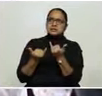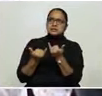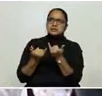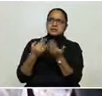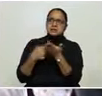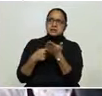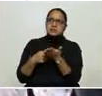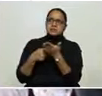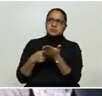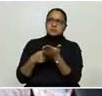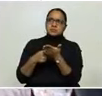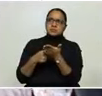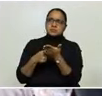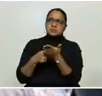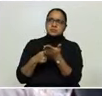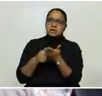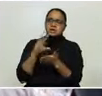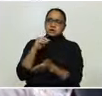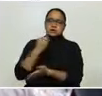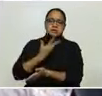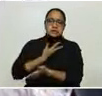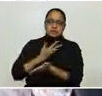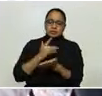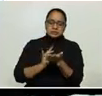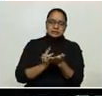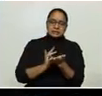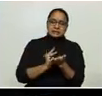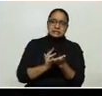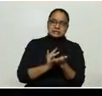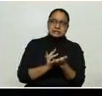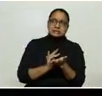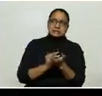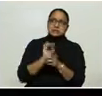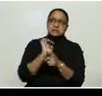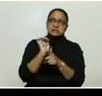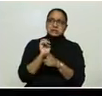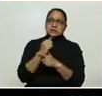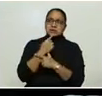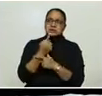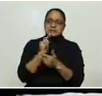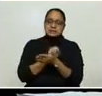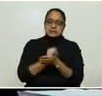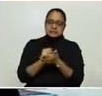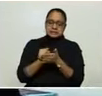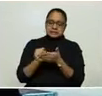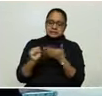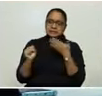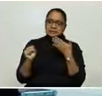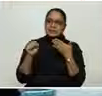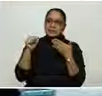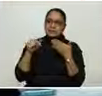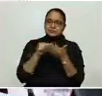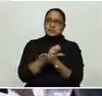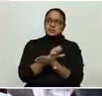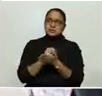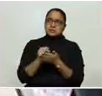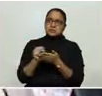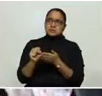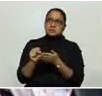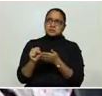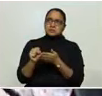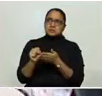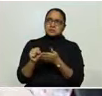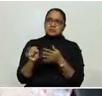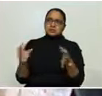problema del abastecimiento de este medicamento. Nosotros creo que esta semana terminamos de definir, porque queremos unir varios